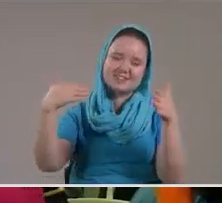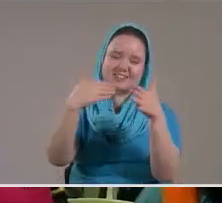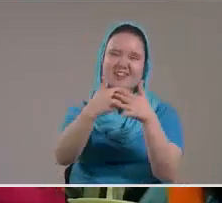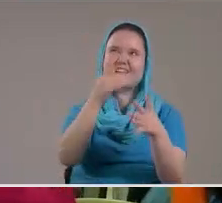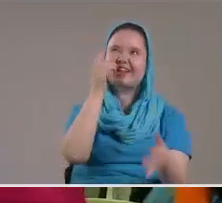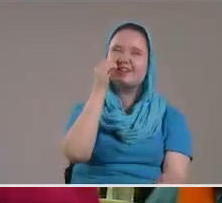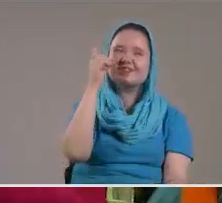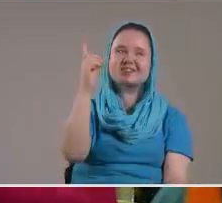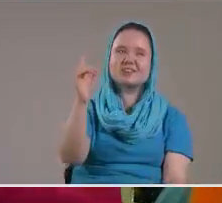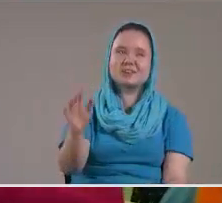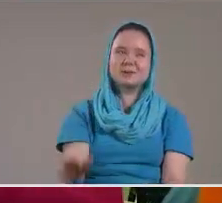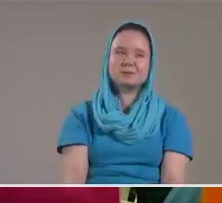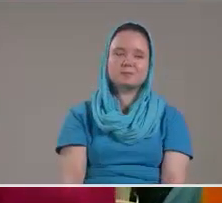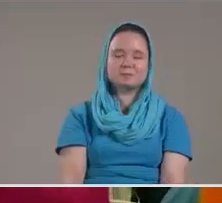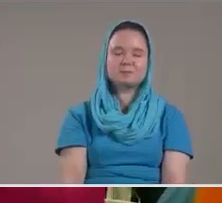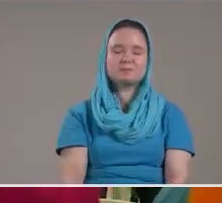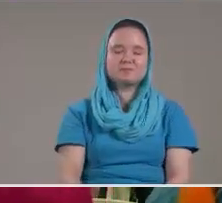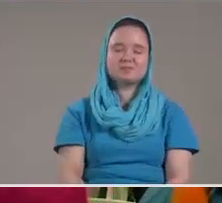Fuerte al Rey